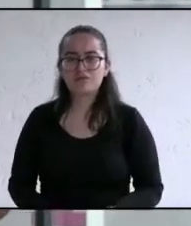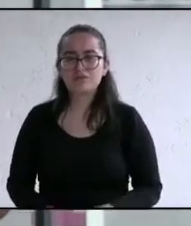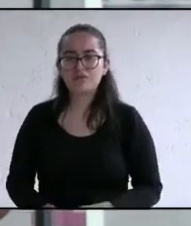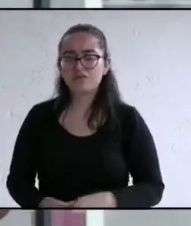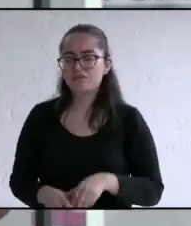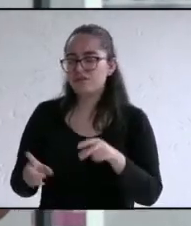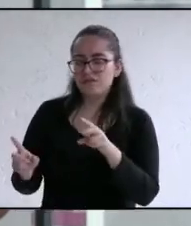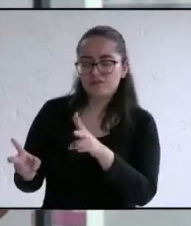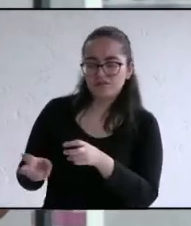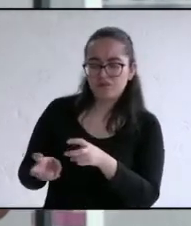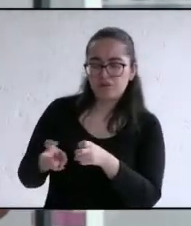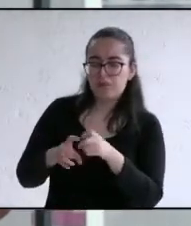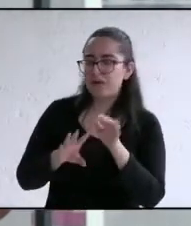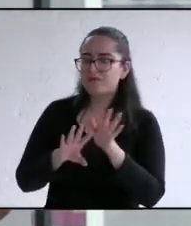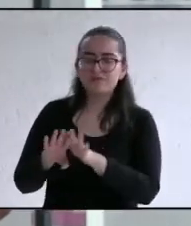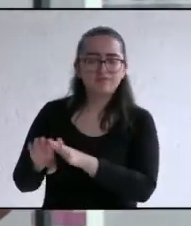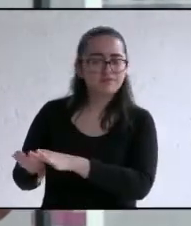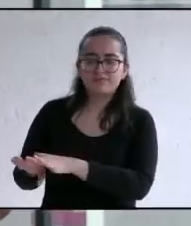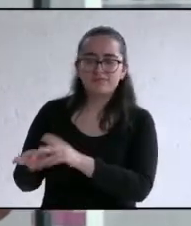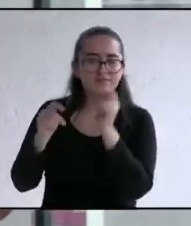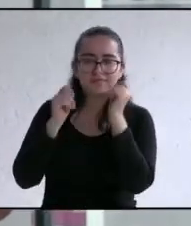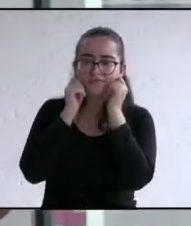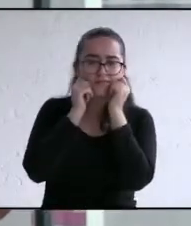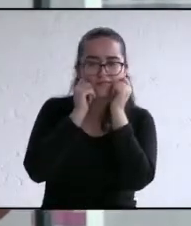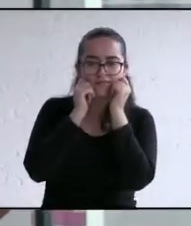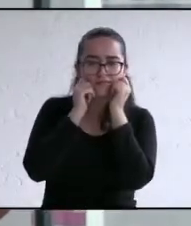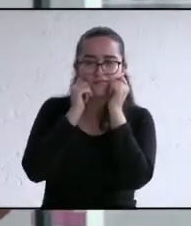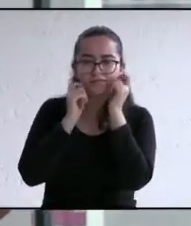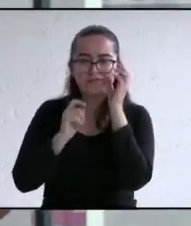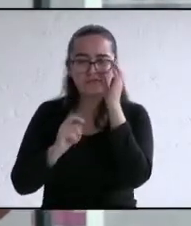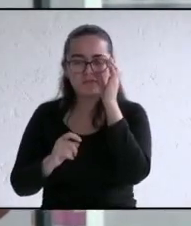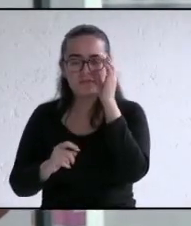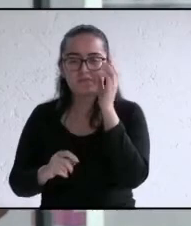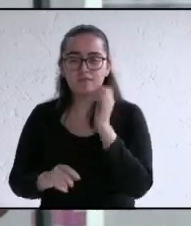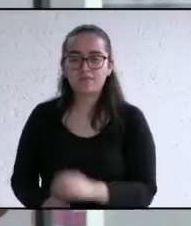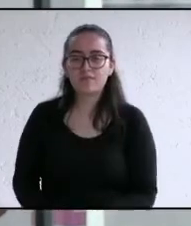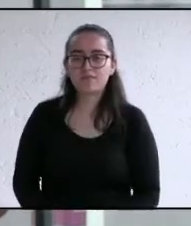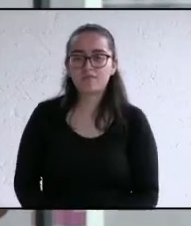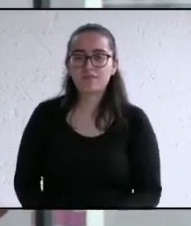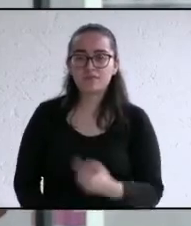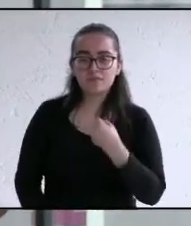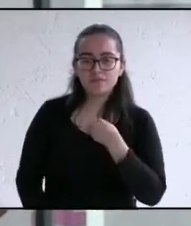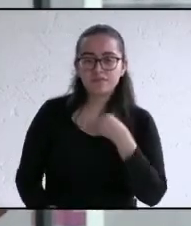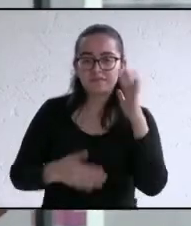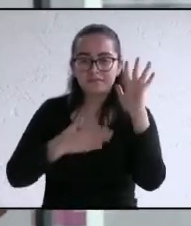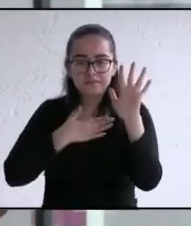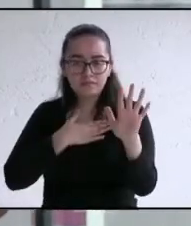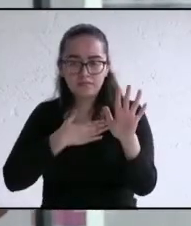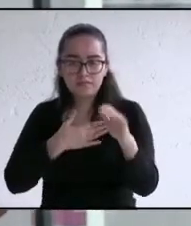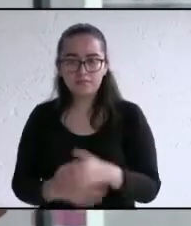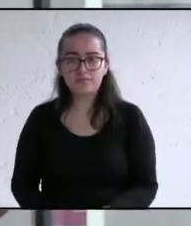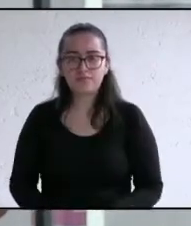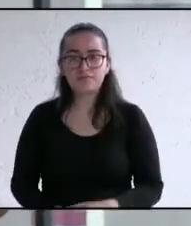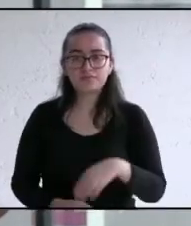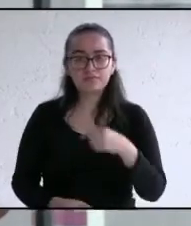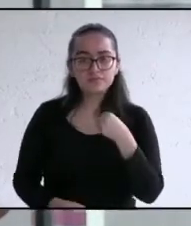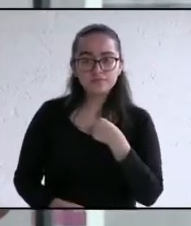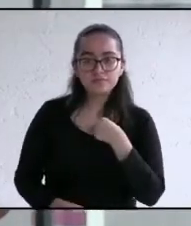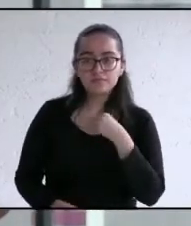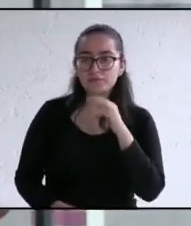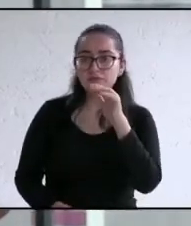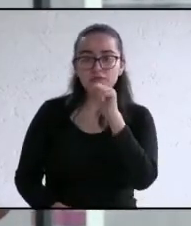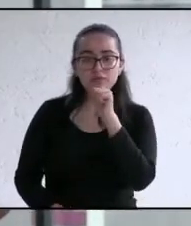esos temas por eso mi sabiduría y mis conocimientos son más grandes que todos esos tipos de problemas aquí no podemos